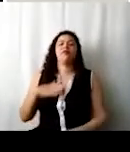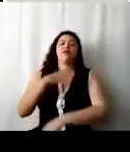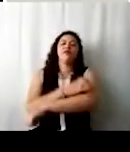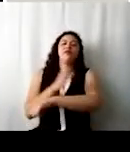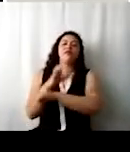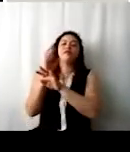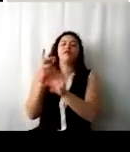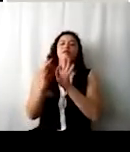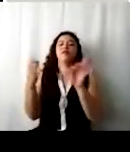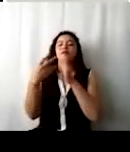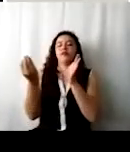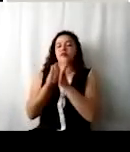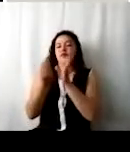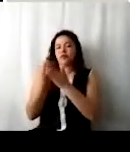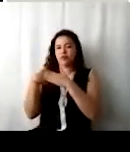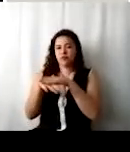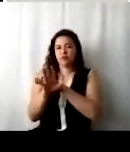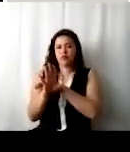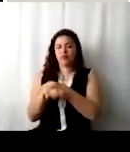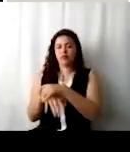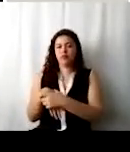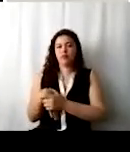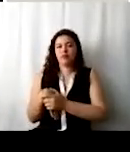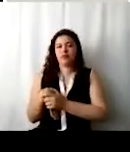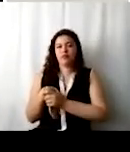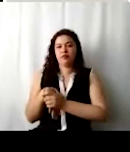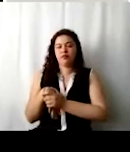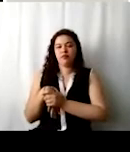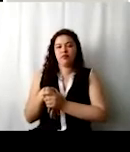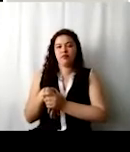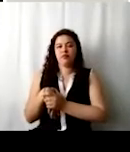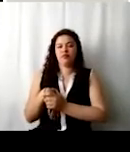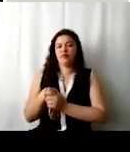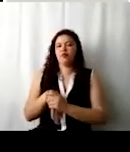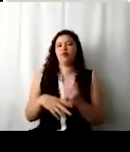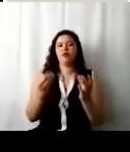cuenten con sus claves de acceso. En este caso, voy a entrar con una clave de prueba.